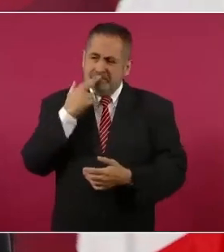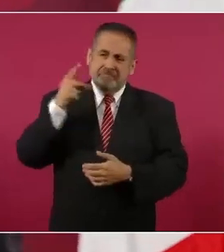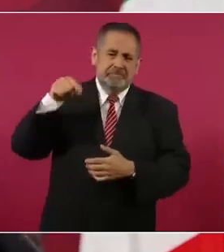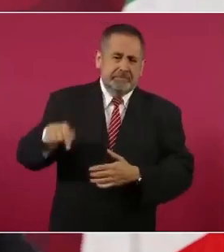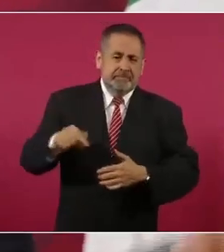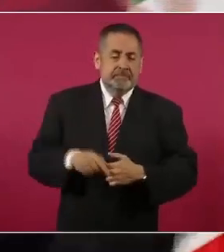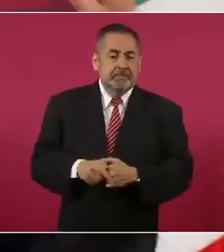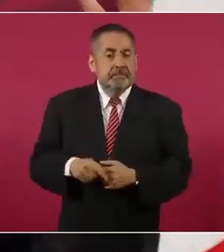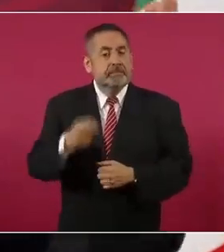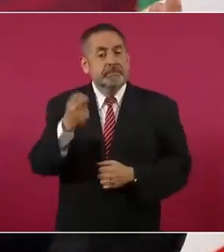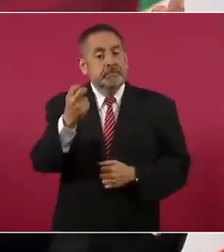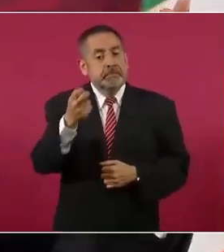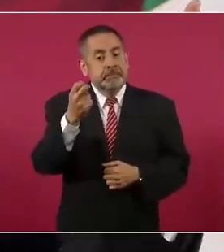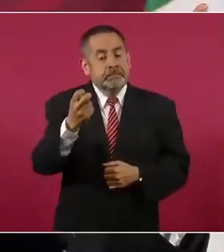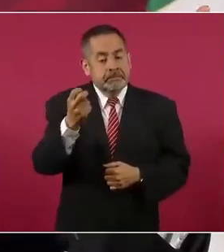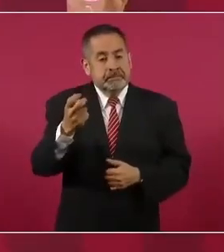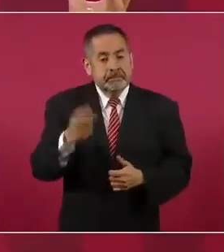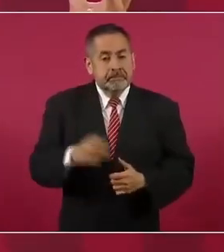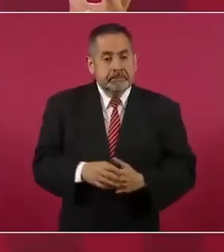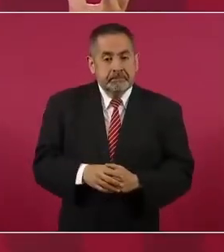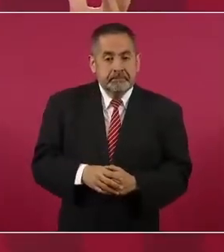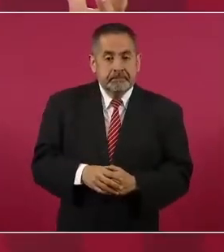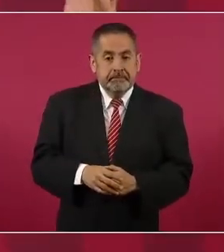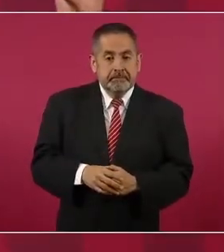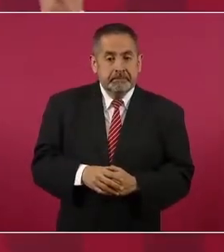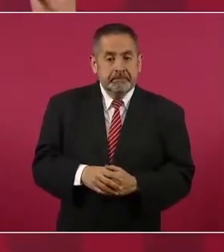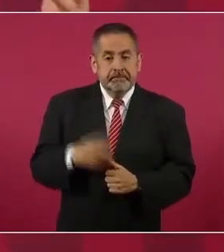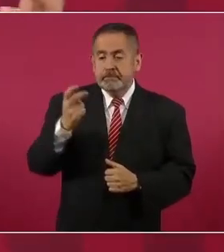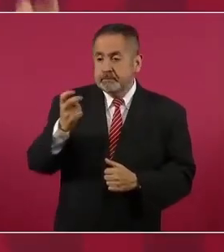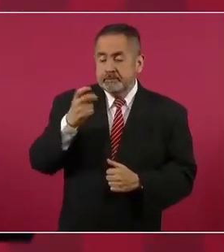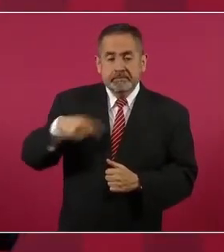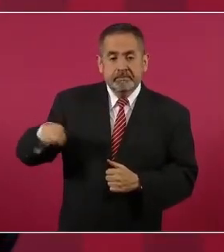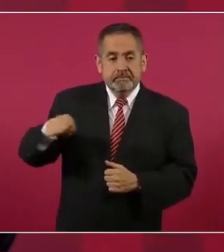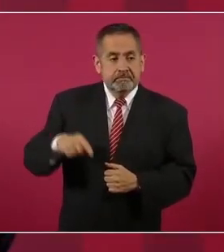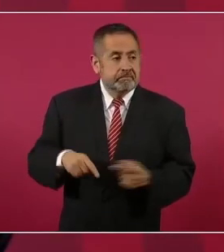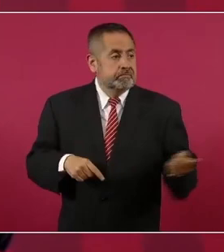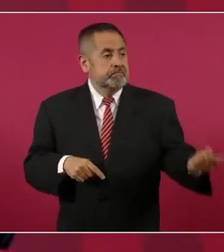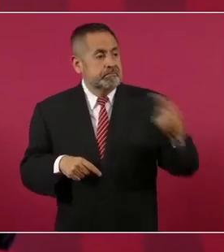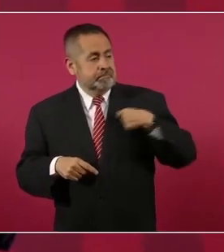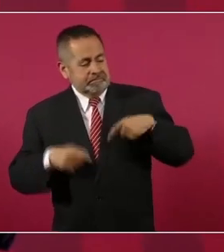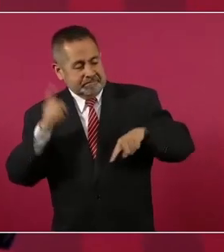Entonces, por eso es que no pudieron